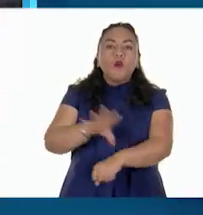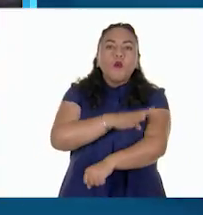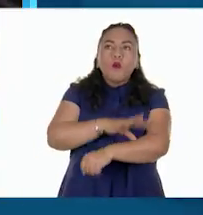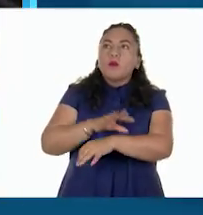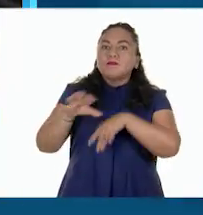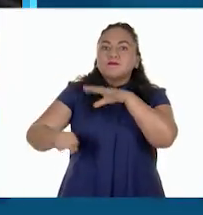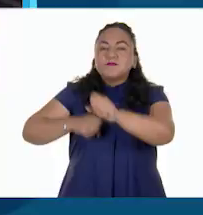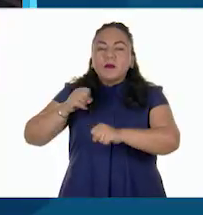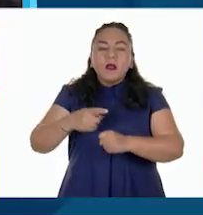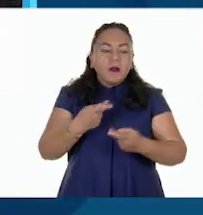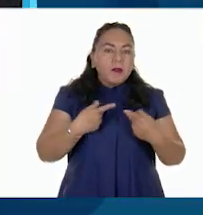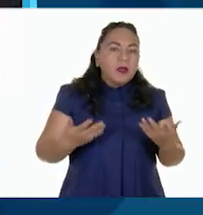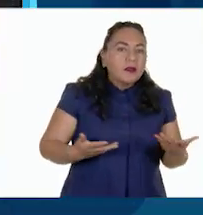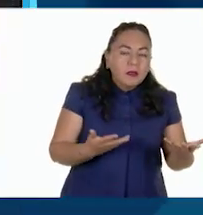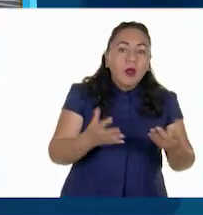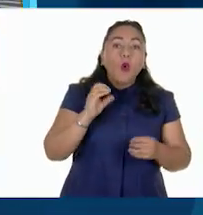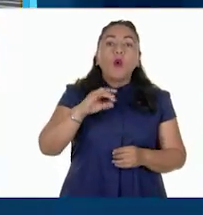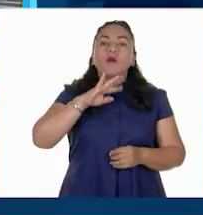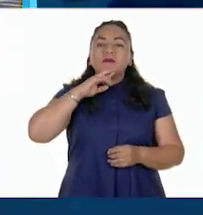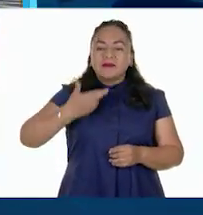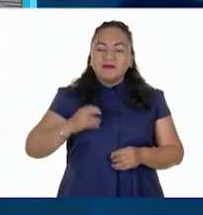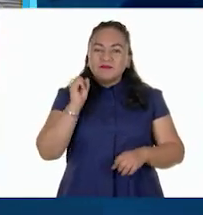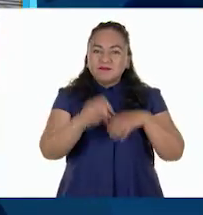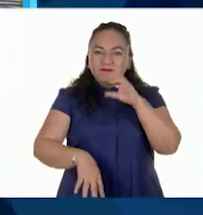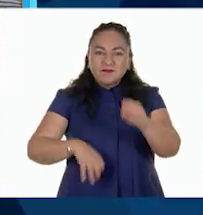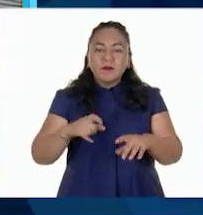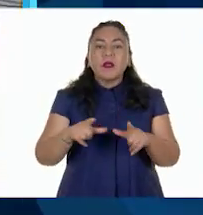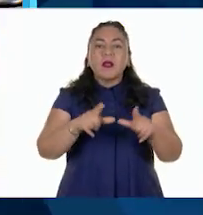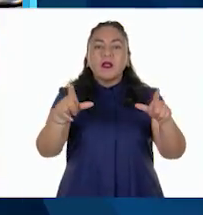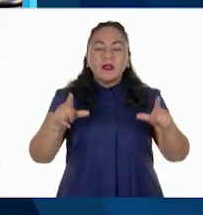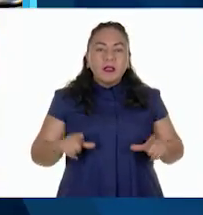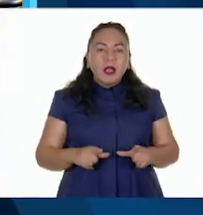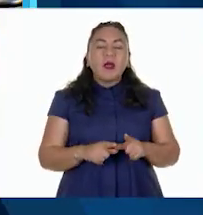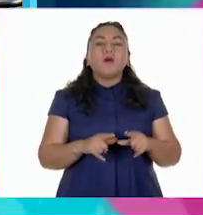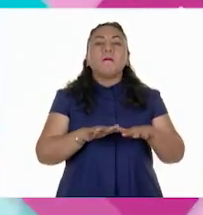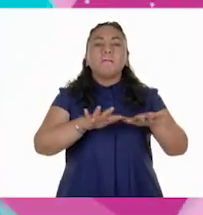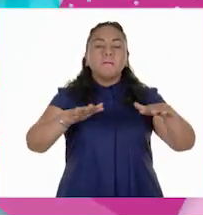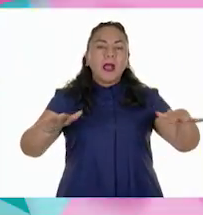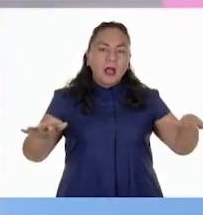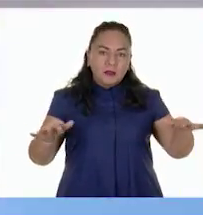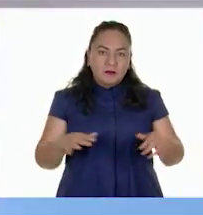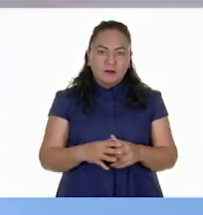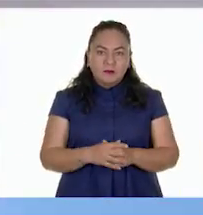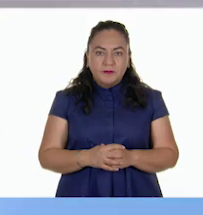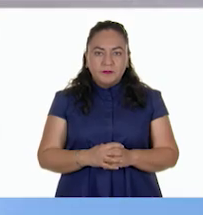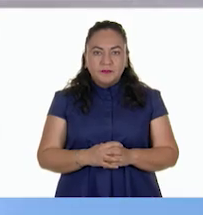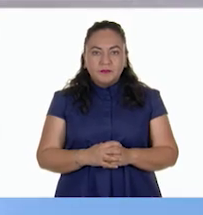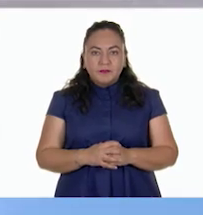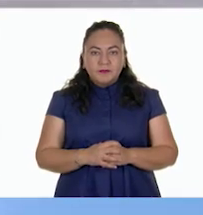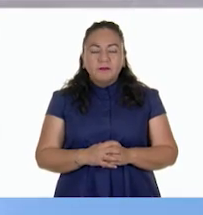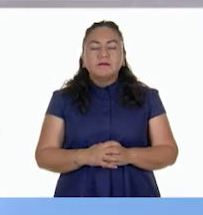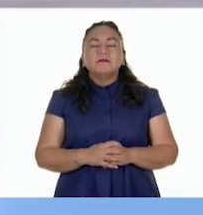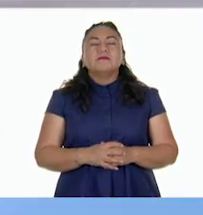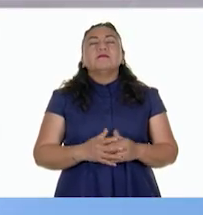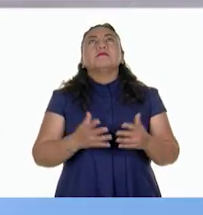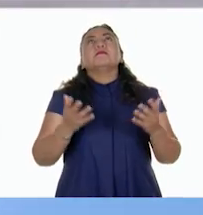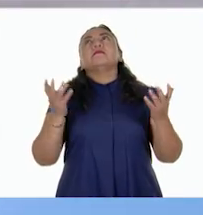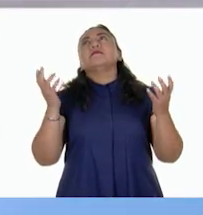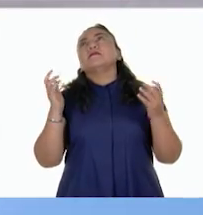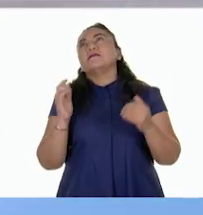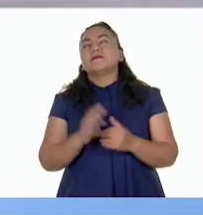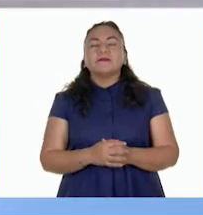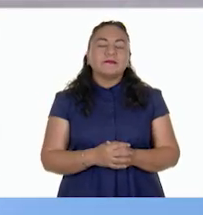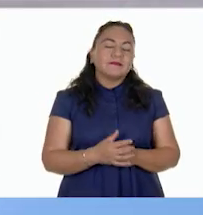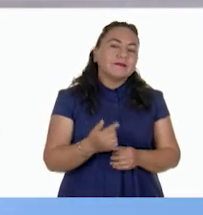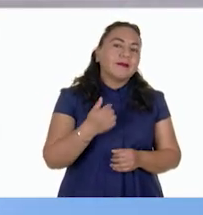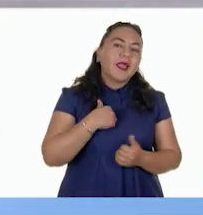inmobiliario. La contaminación de ríos, lagos, lagunas y mares. ¡Ay! Ya